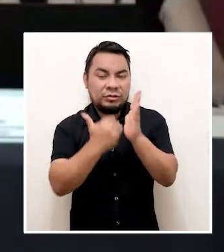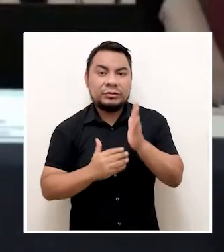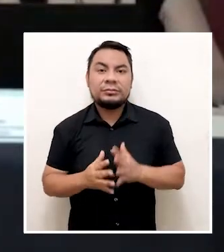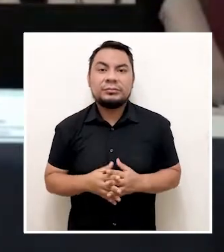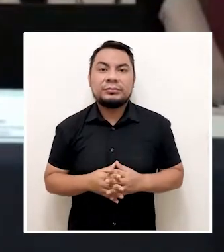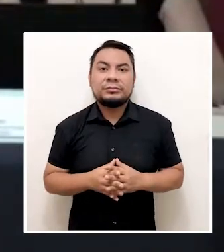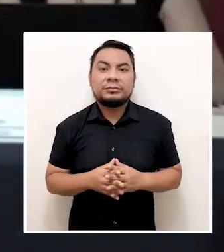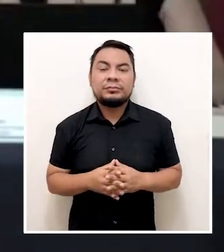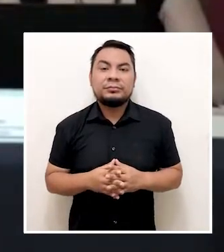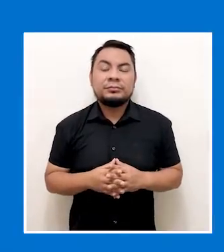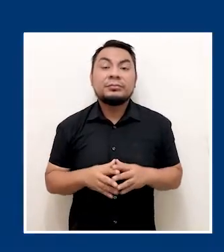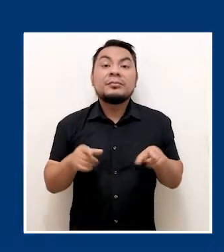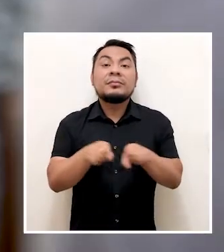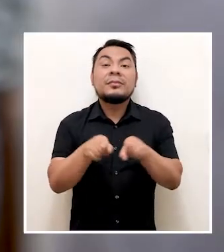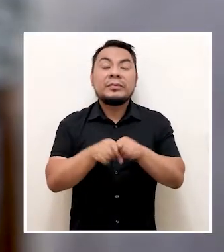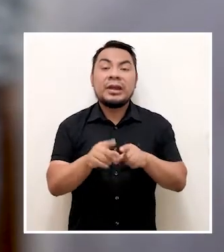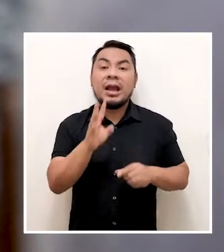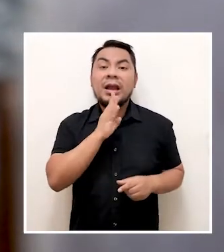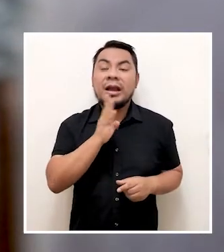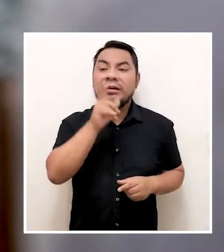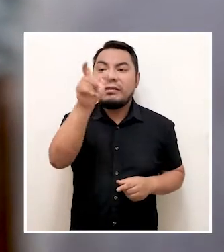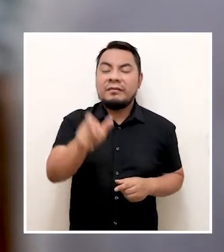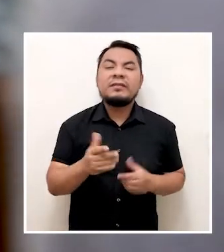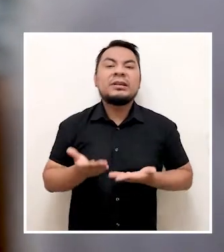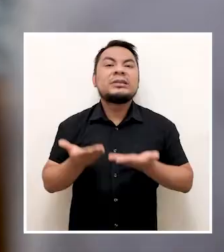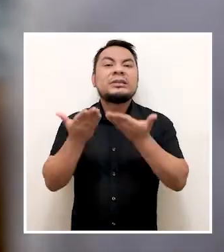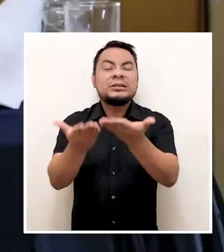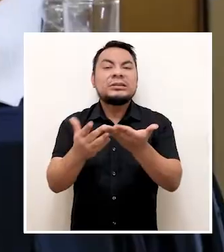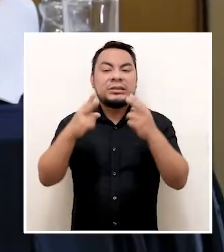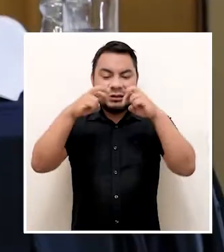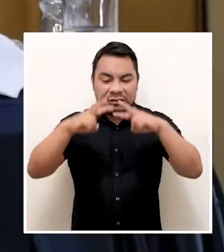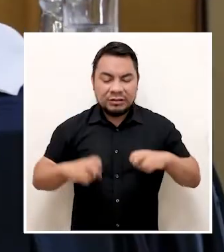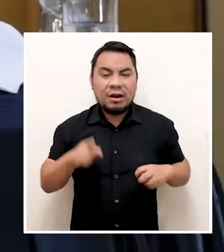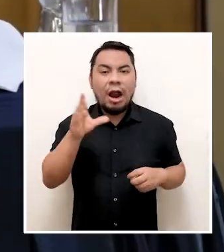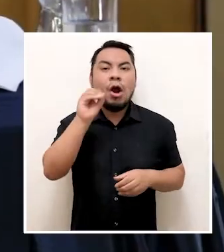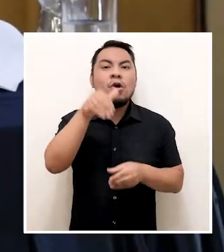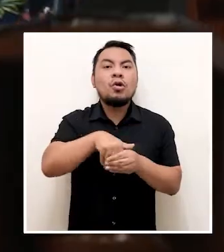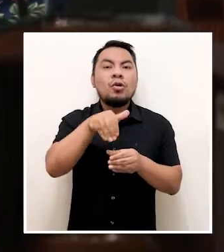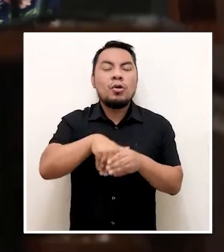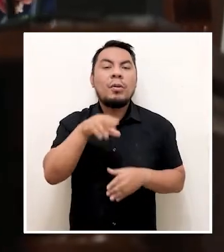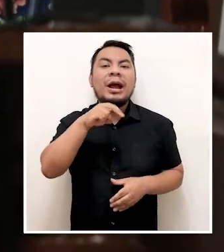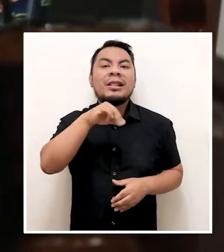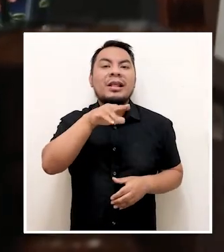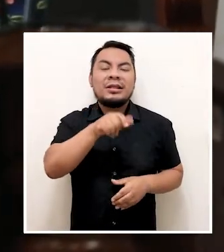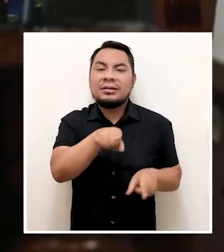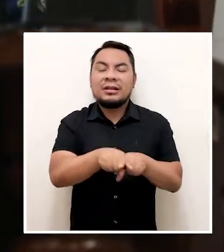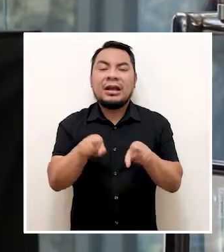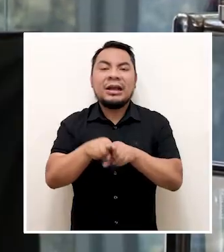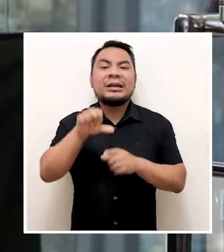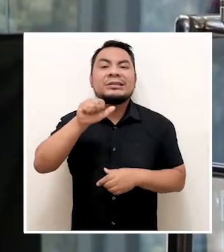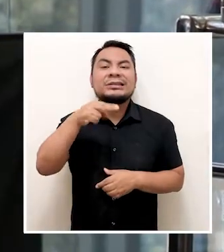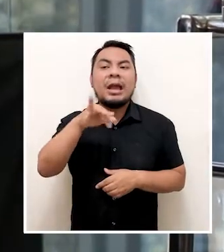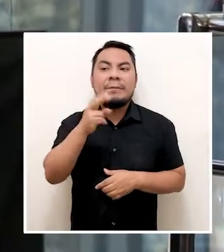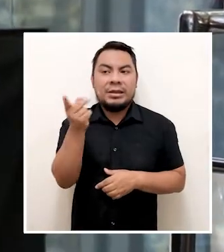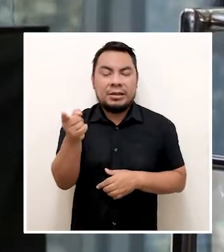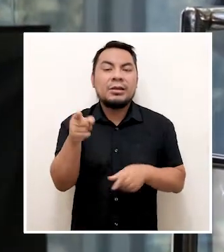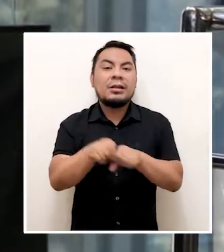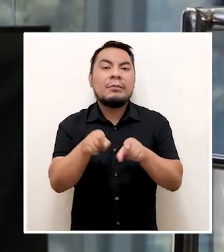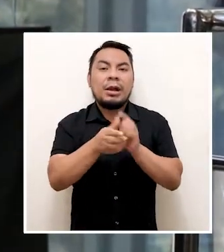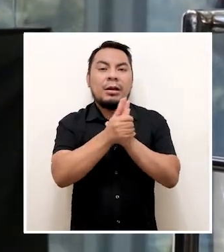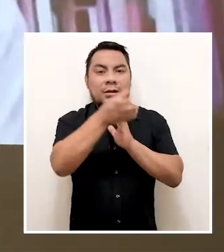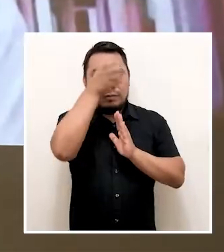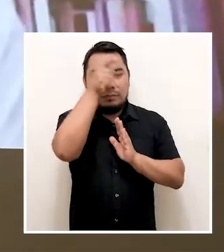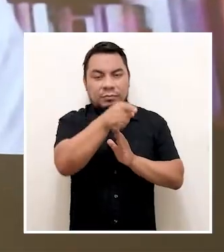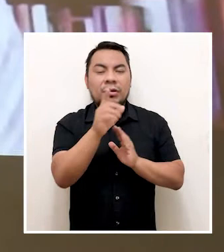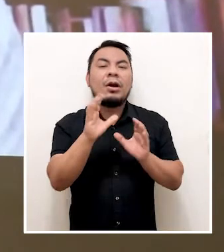lideran las listas. También intervinieron como facilitadoras las investigadoras de la OMP, Narda Carranza y Sandy Melgar,